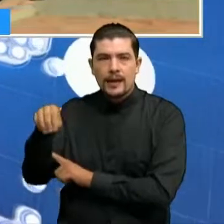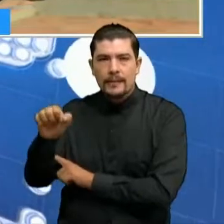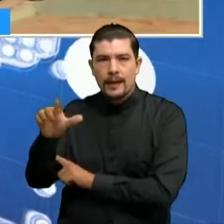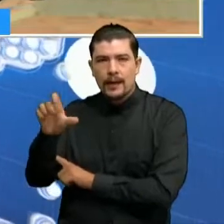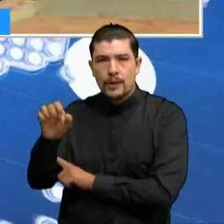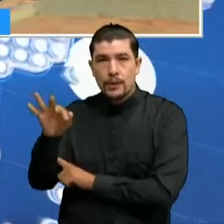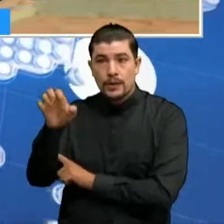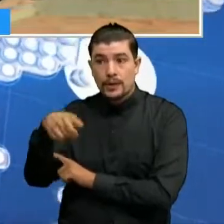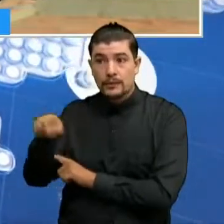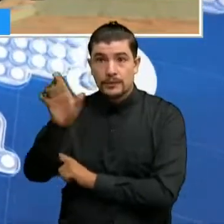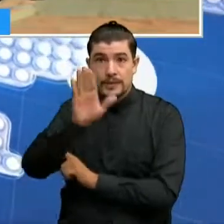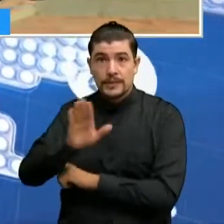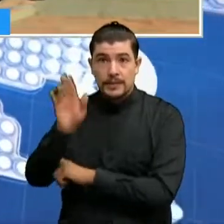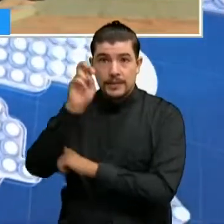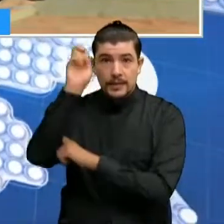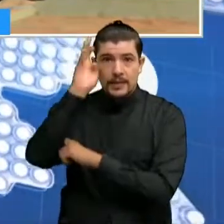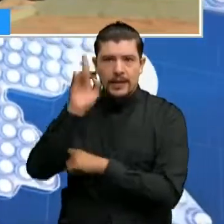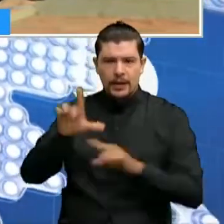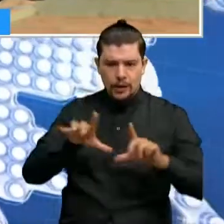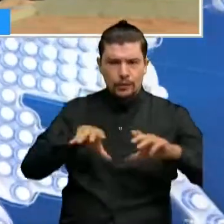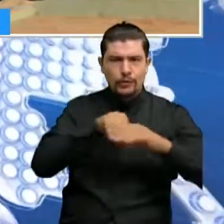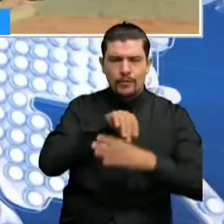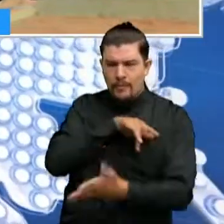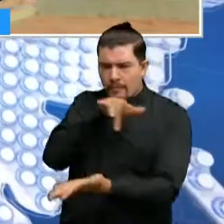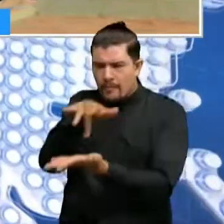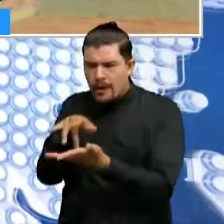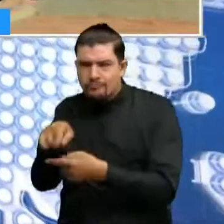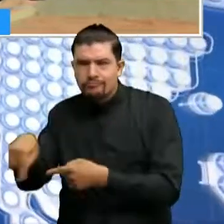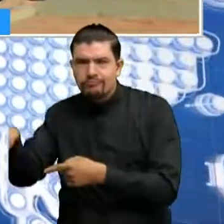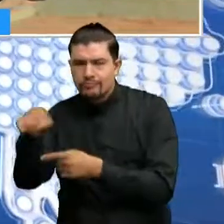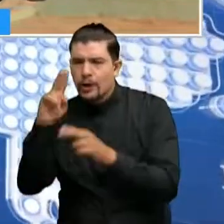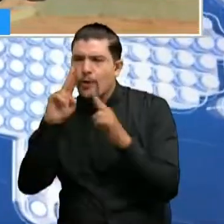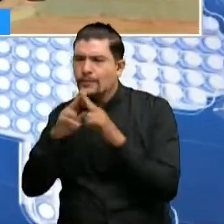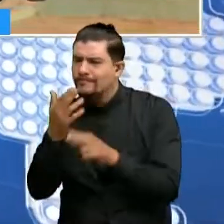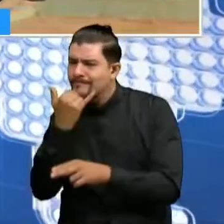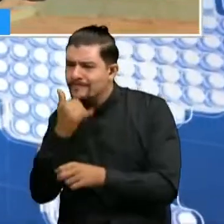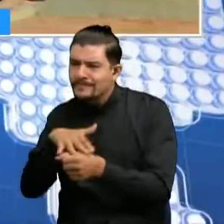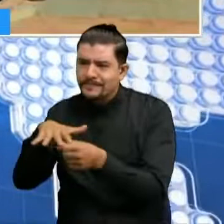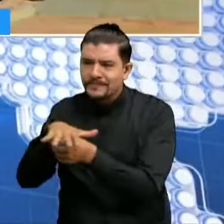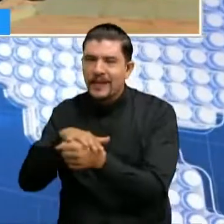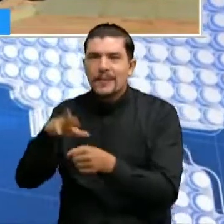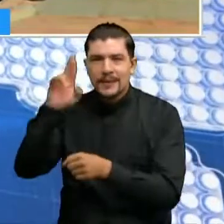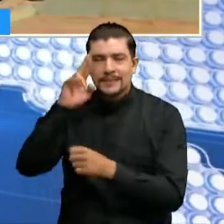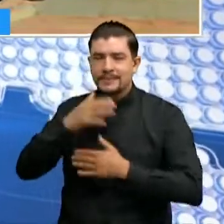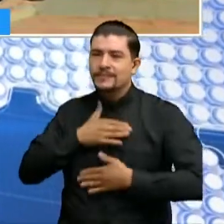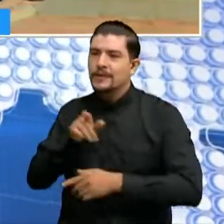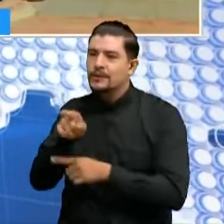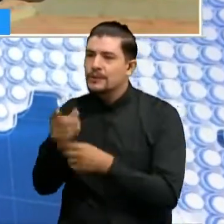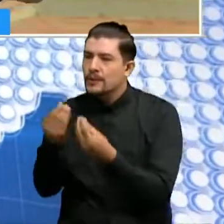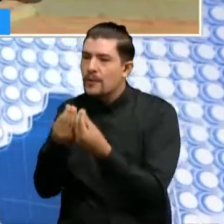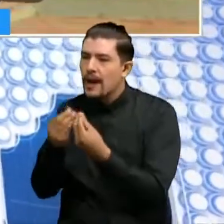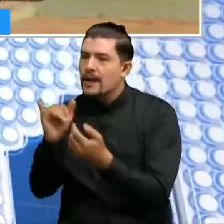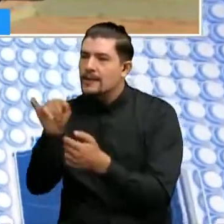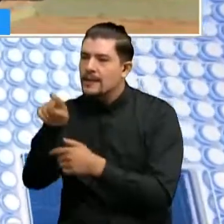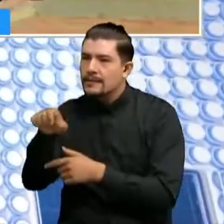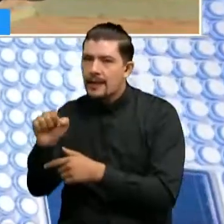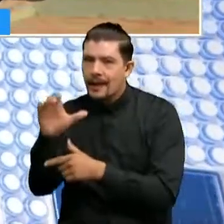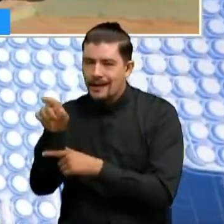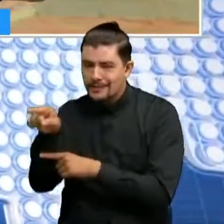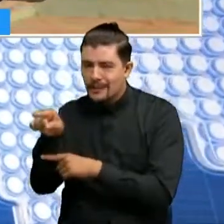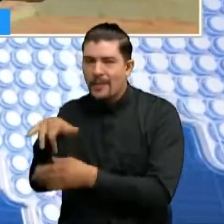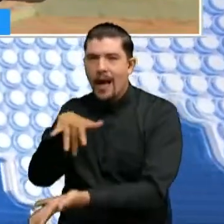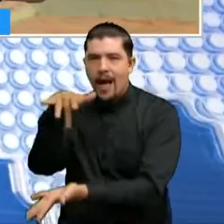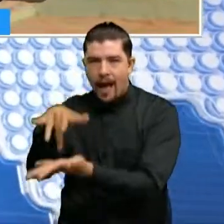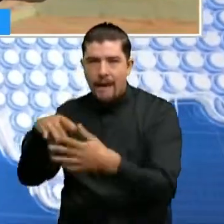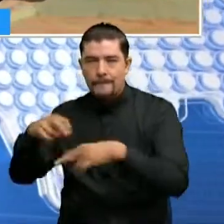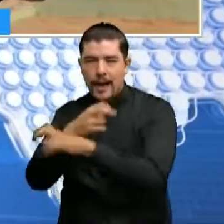porque el Canal TRO llegó a este lugar que se abre paso ante la adversidad. Por eso saludamos a nuestro compañero Isaac Meneses, quien está en el parque